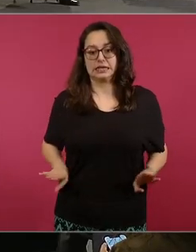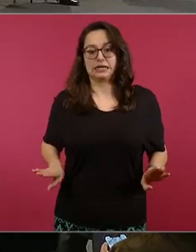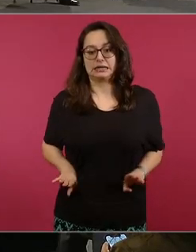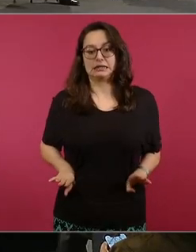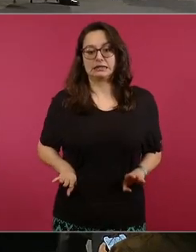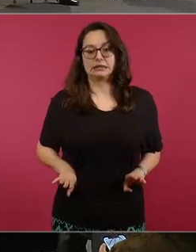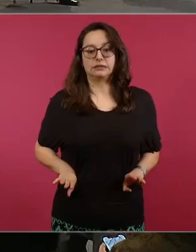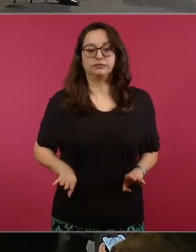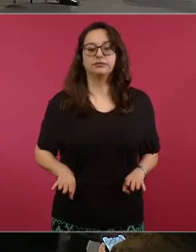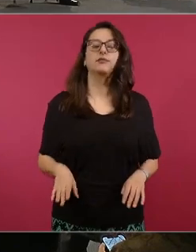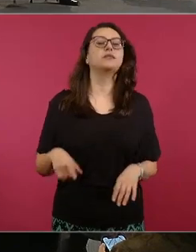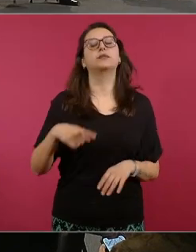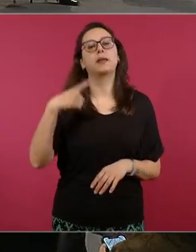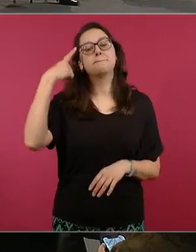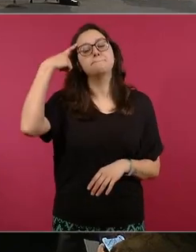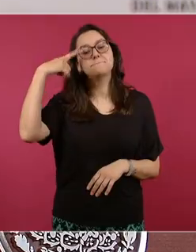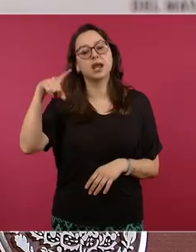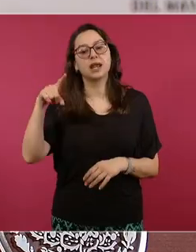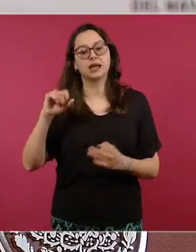ganando tiempo